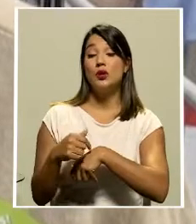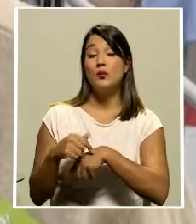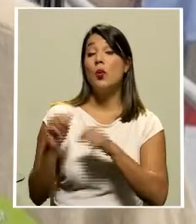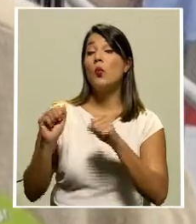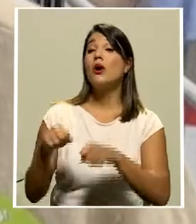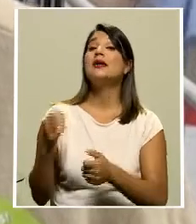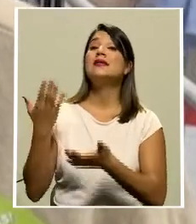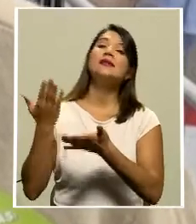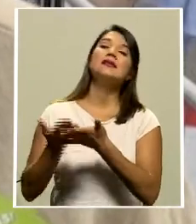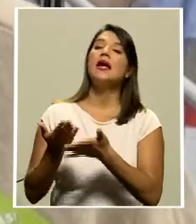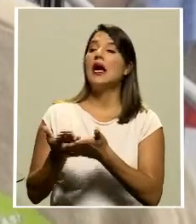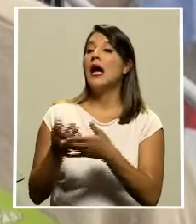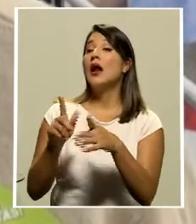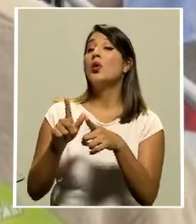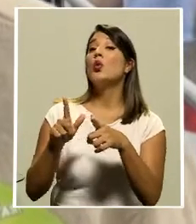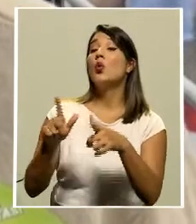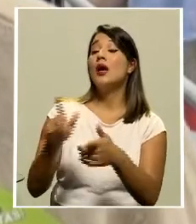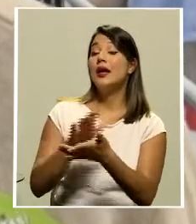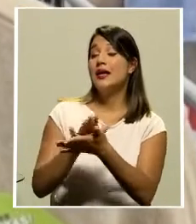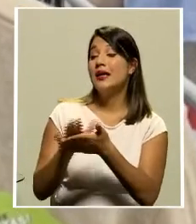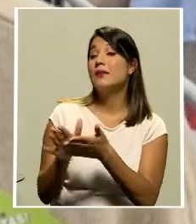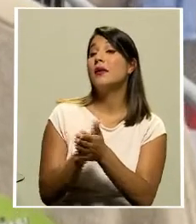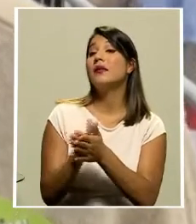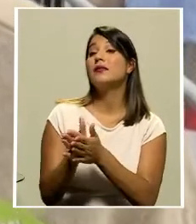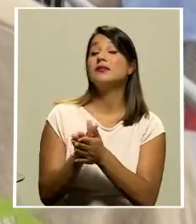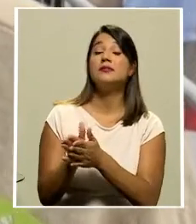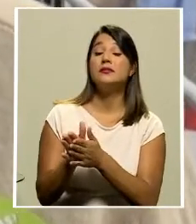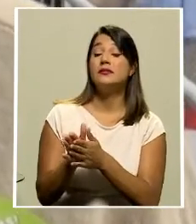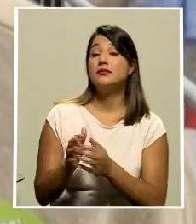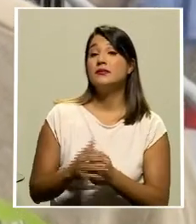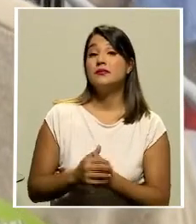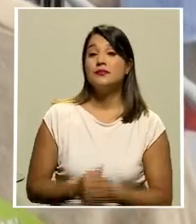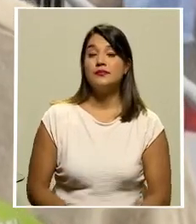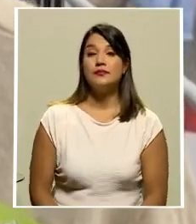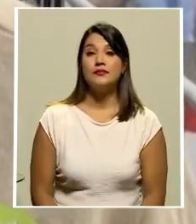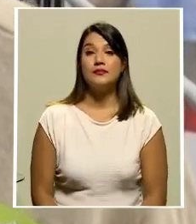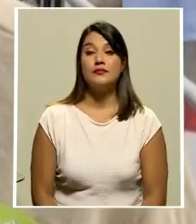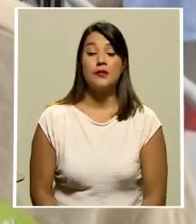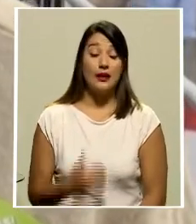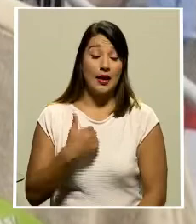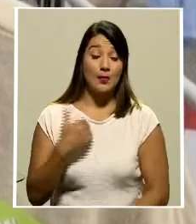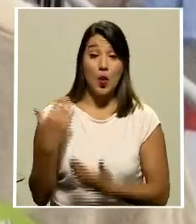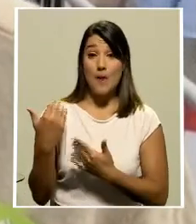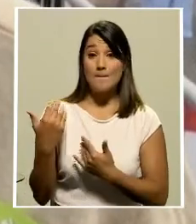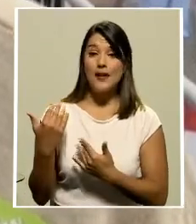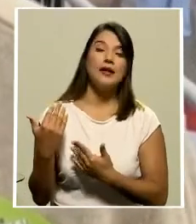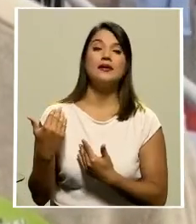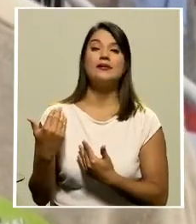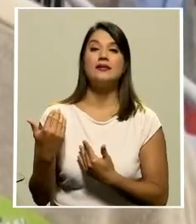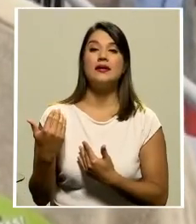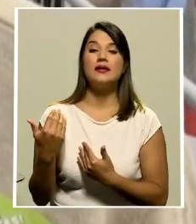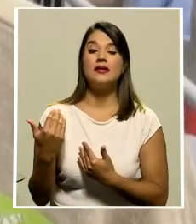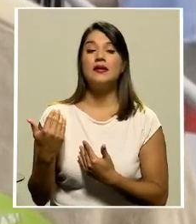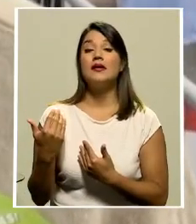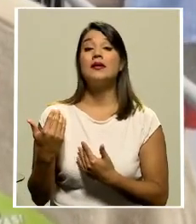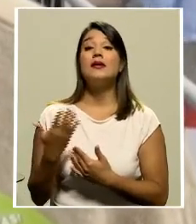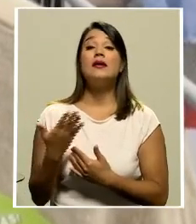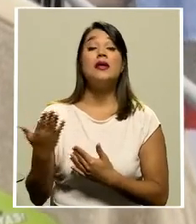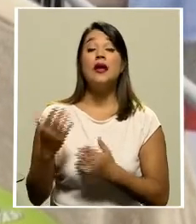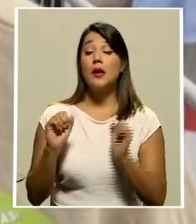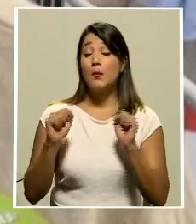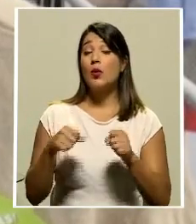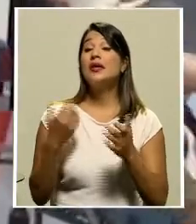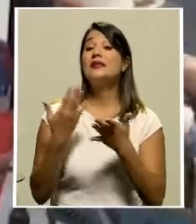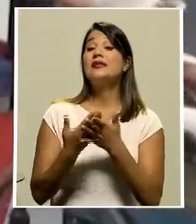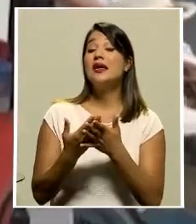una oxigenada algo que no le dijera bueno hay esperanza de que llegue la